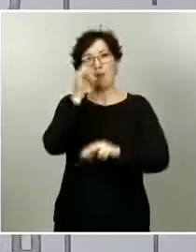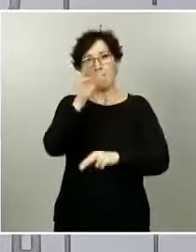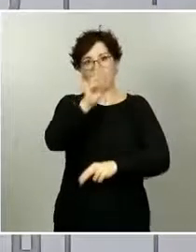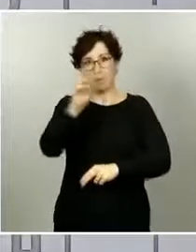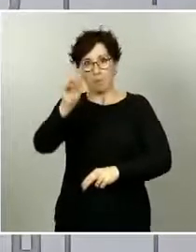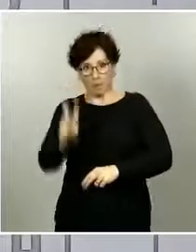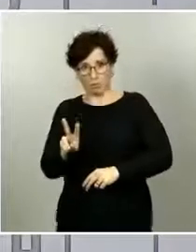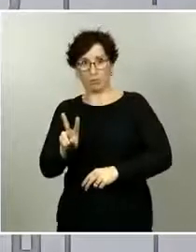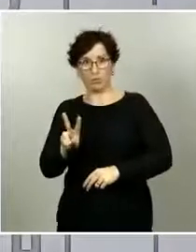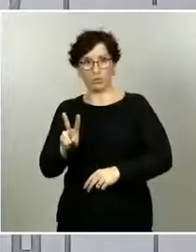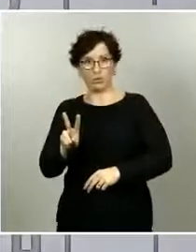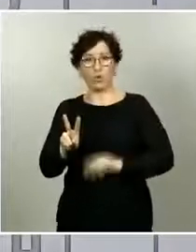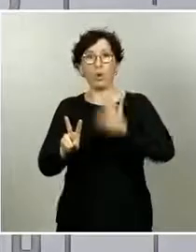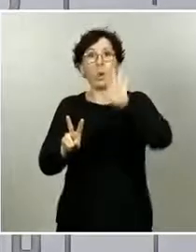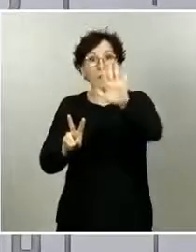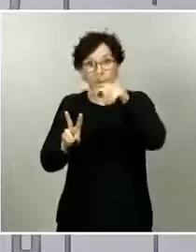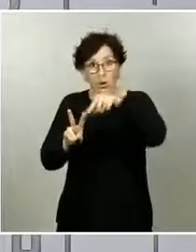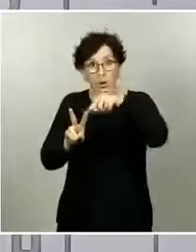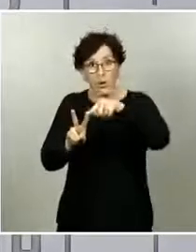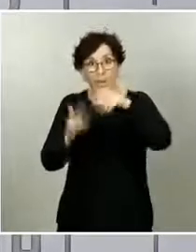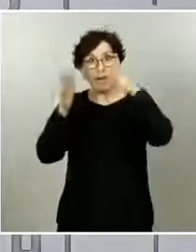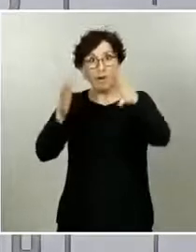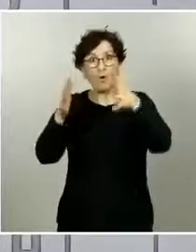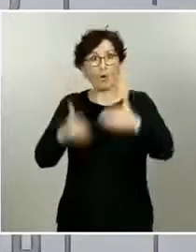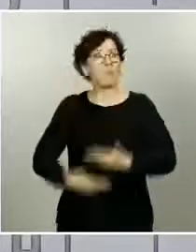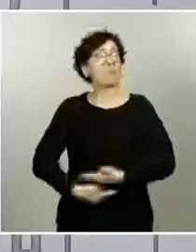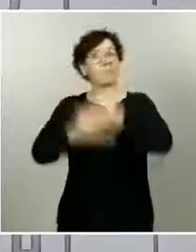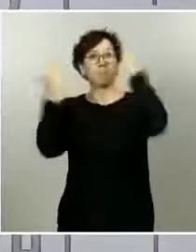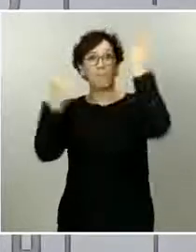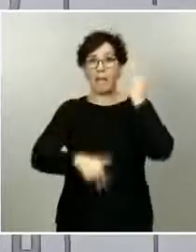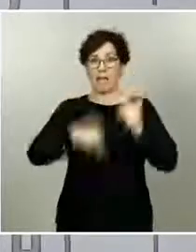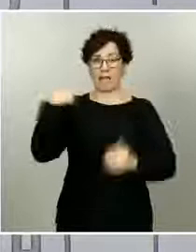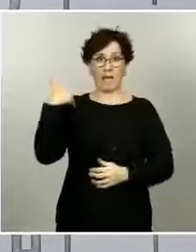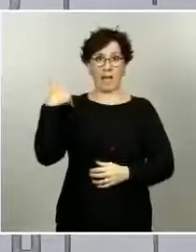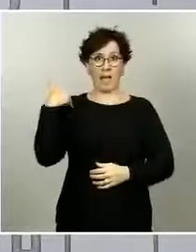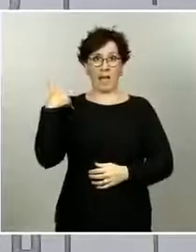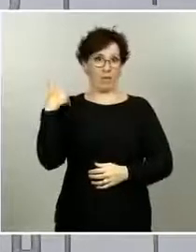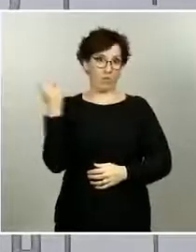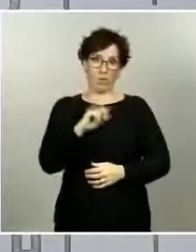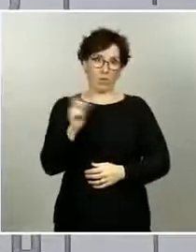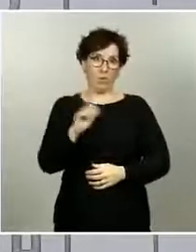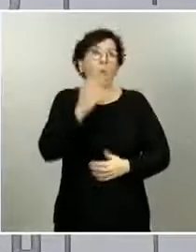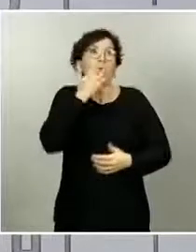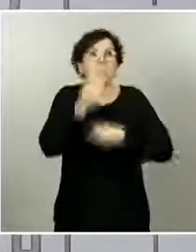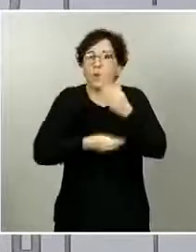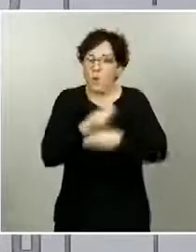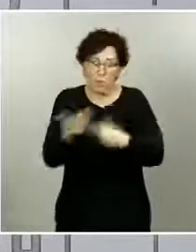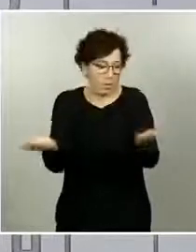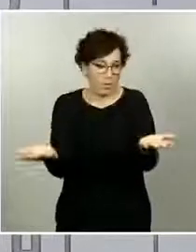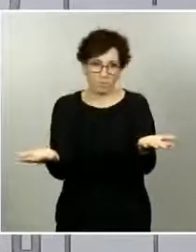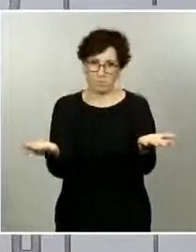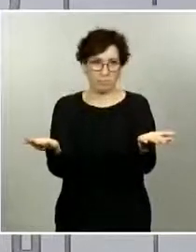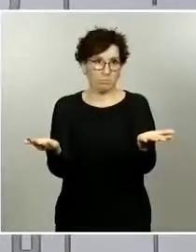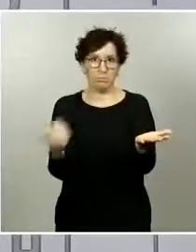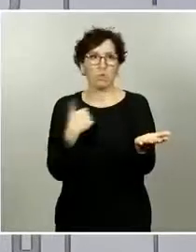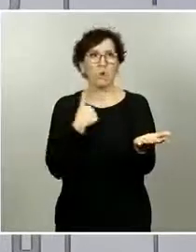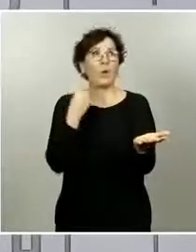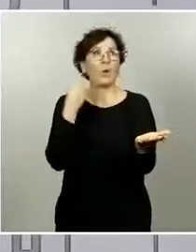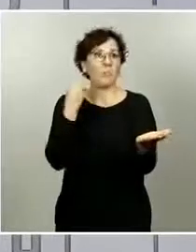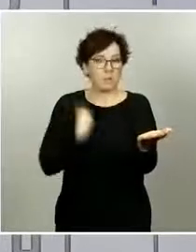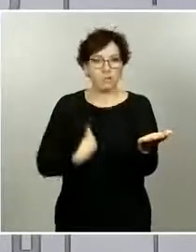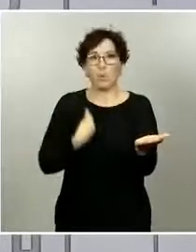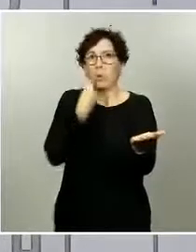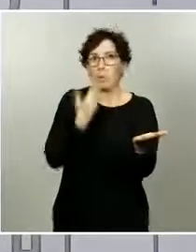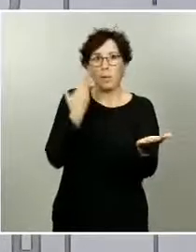la lleva al máximo. Esas son mascarillas FFP2. Pero sí que es cierto que no están recomendadas para la población general